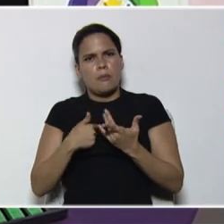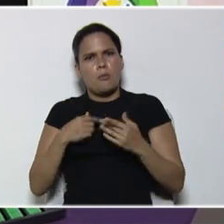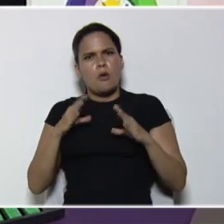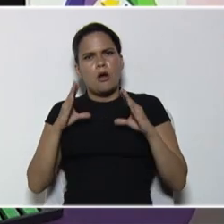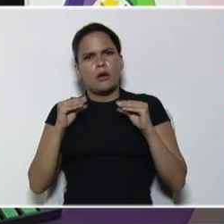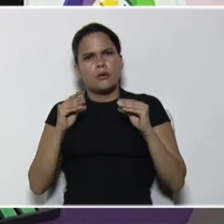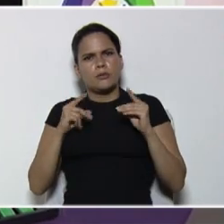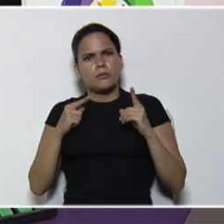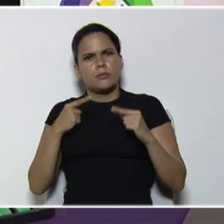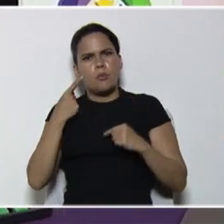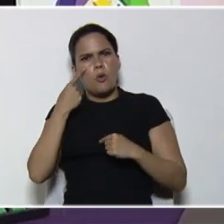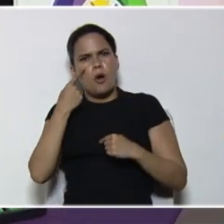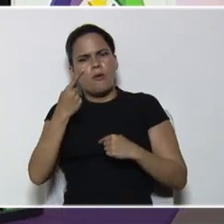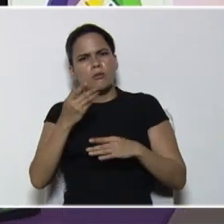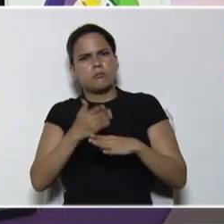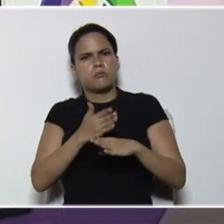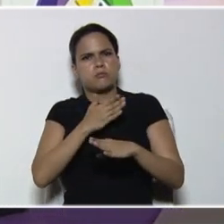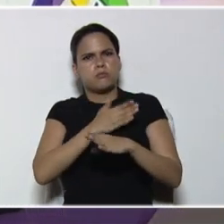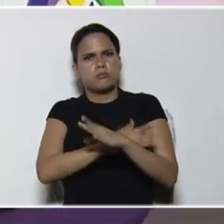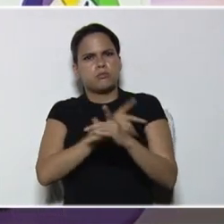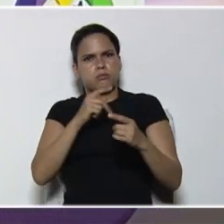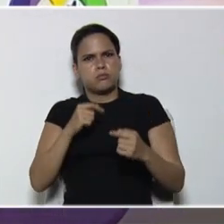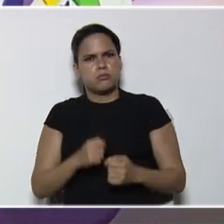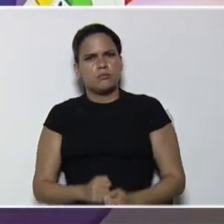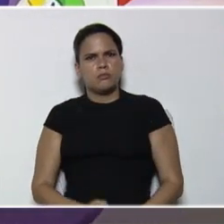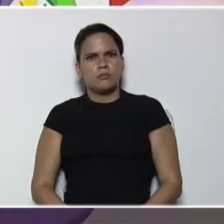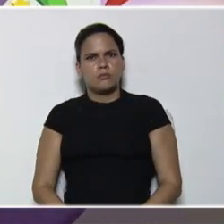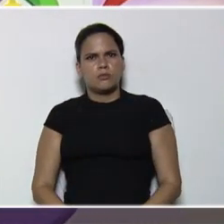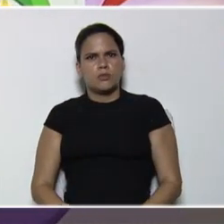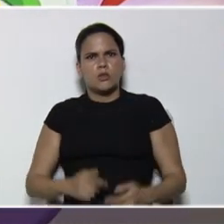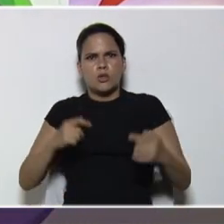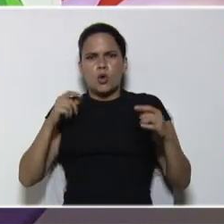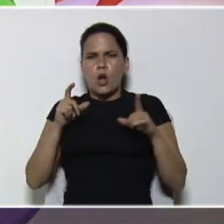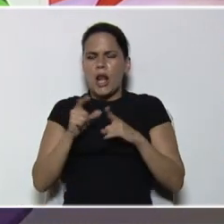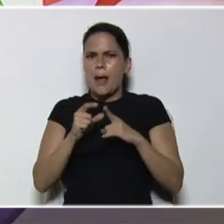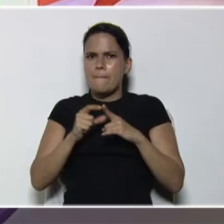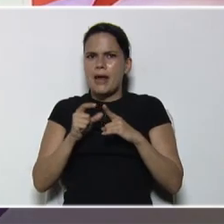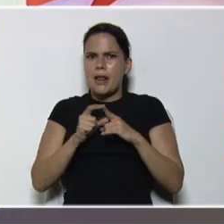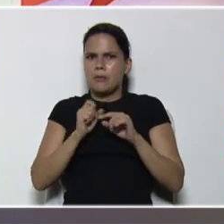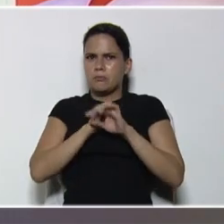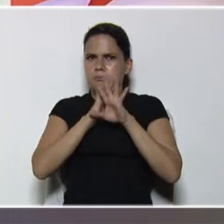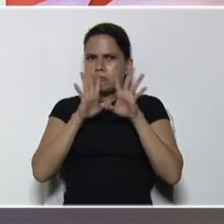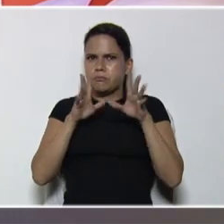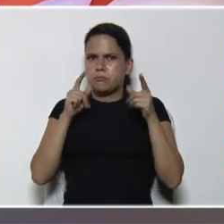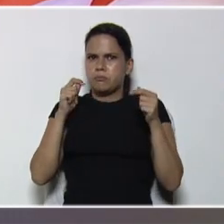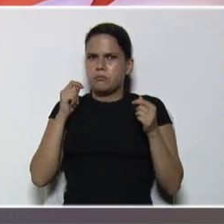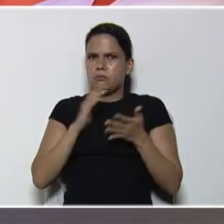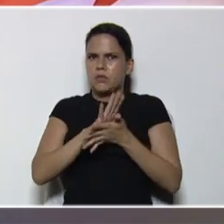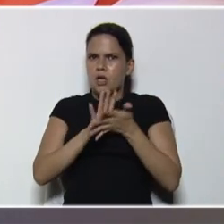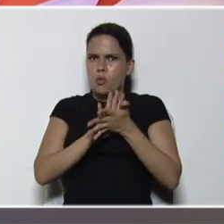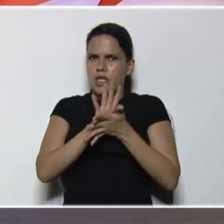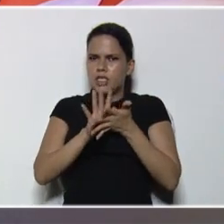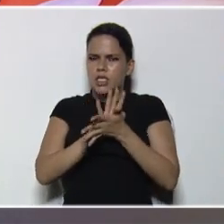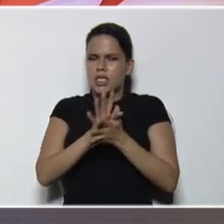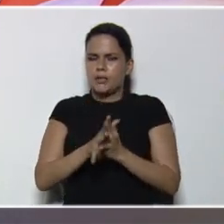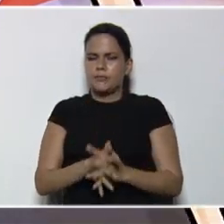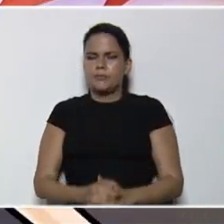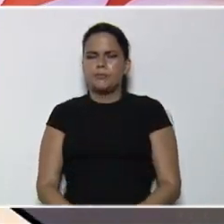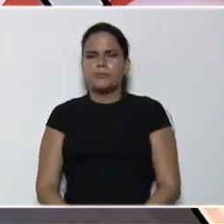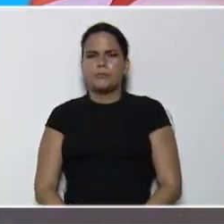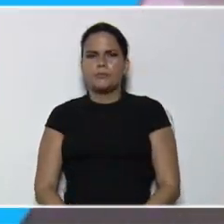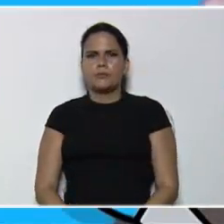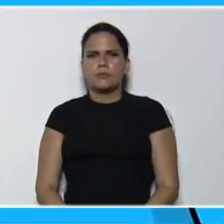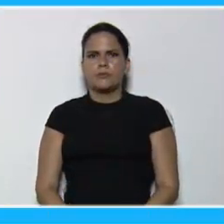vamos entonces, a ver, a la profesora, Yolibet Aponte, con las palabras claves, del día de hoy, en lengua de señas,